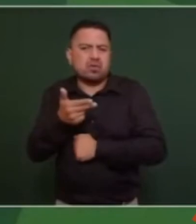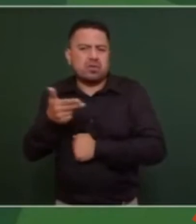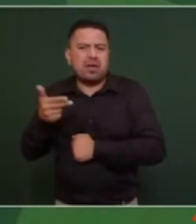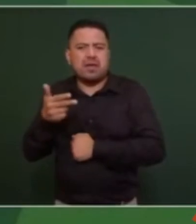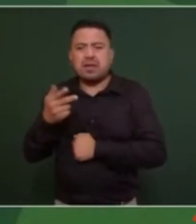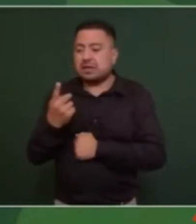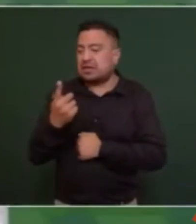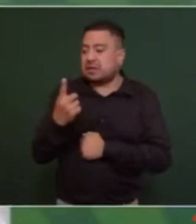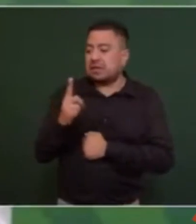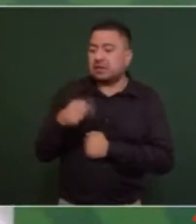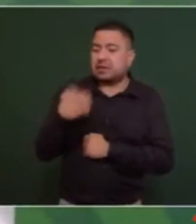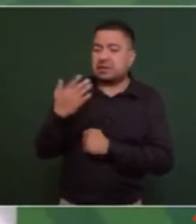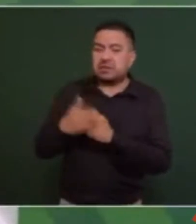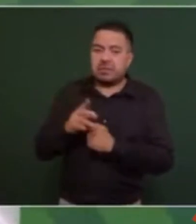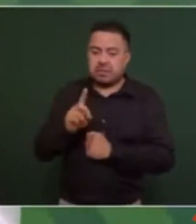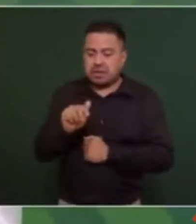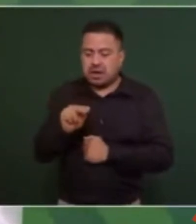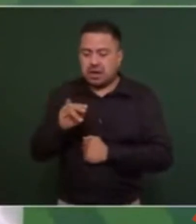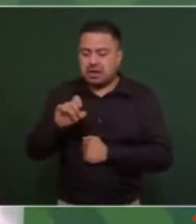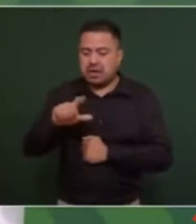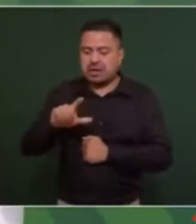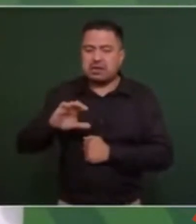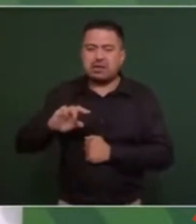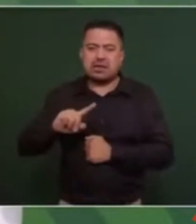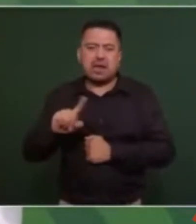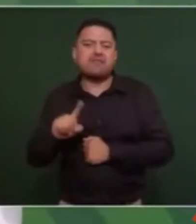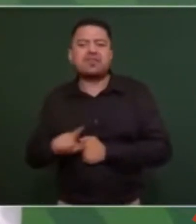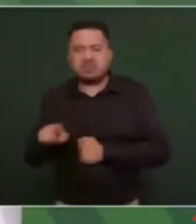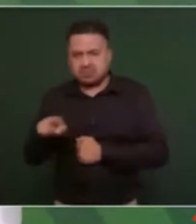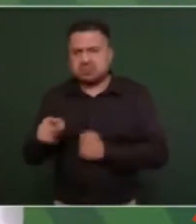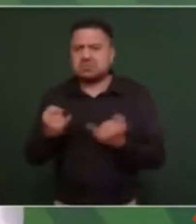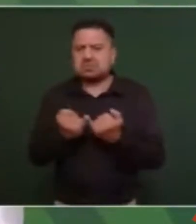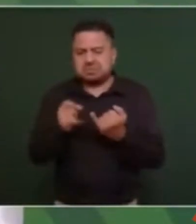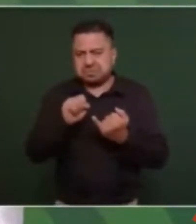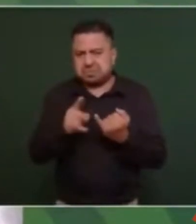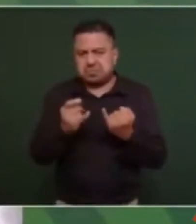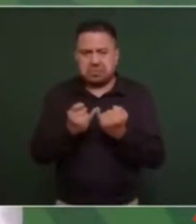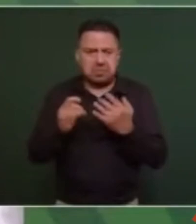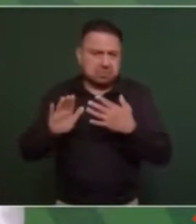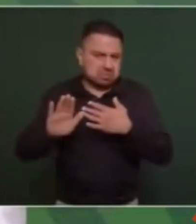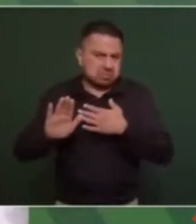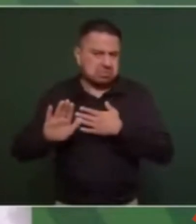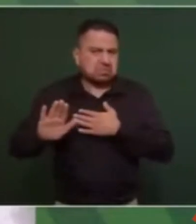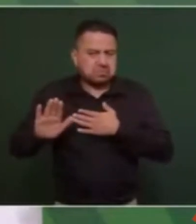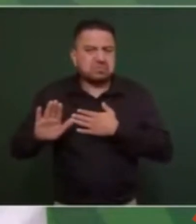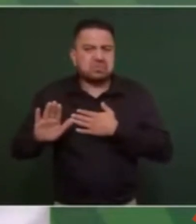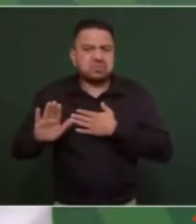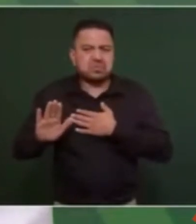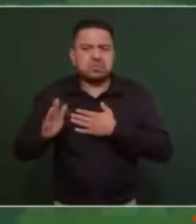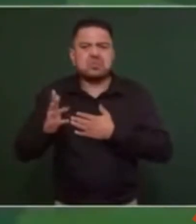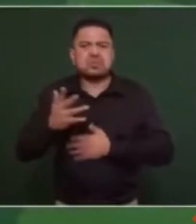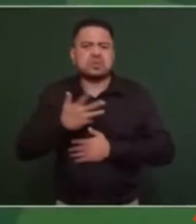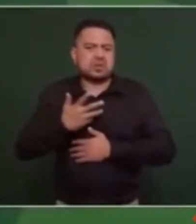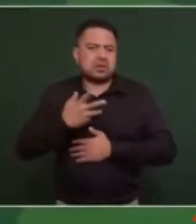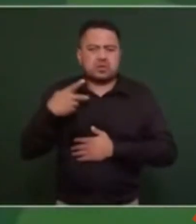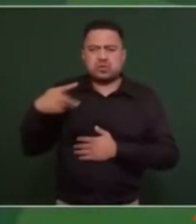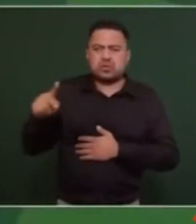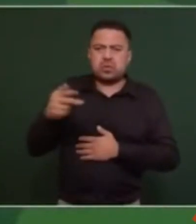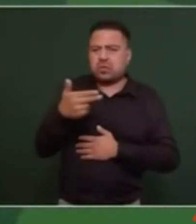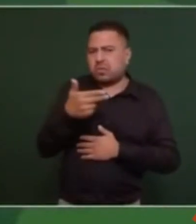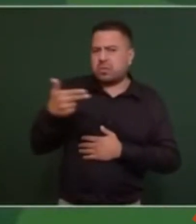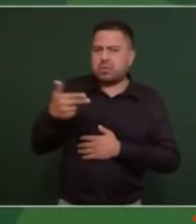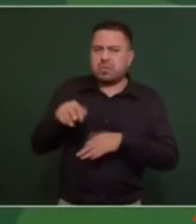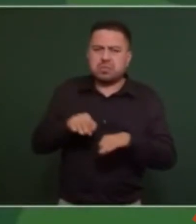Daniel Chávez también eh hizo el compromiso de tener su hotel